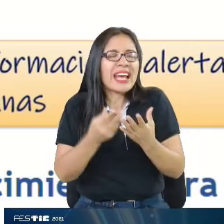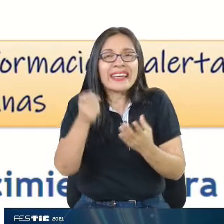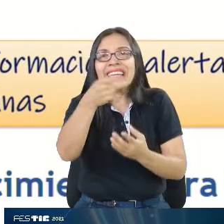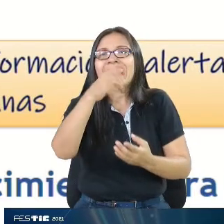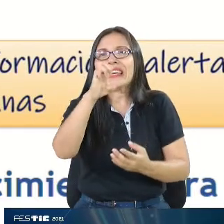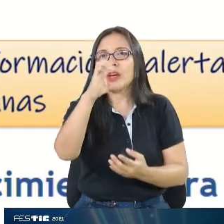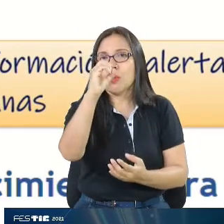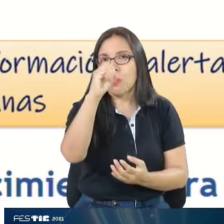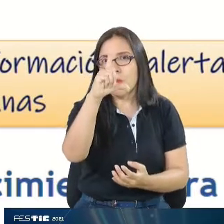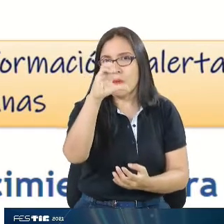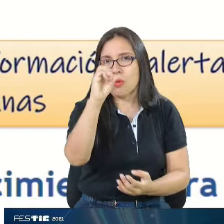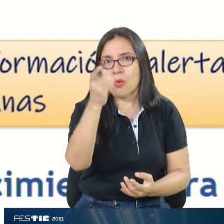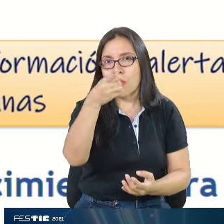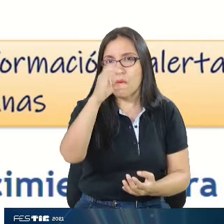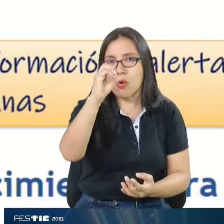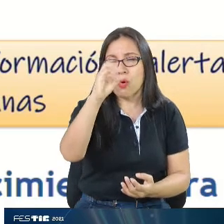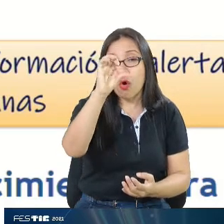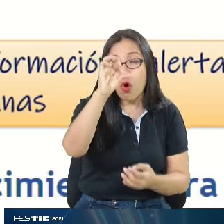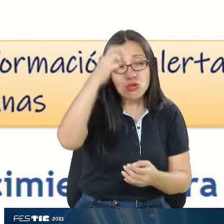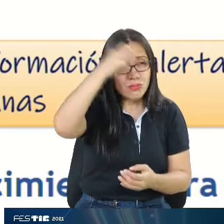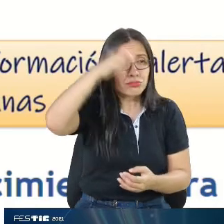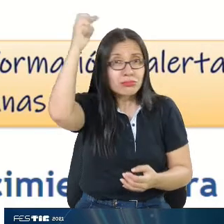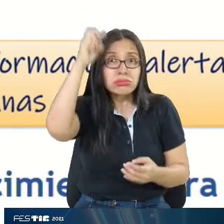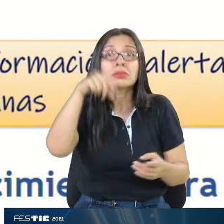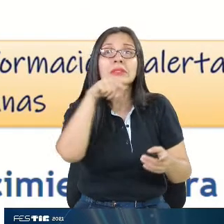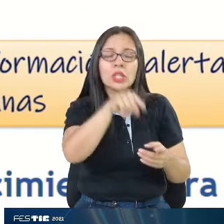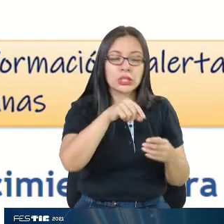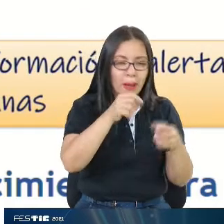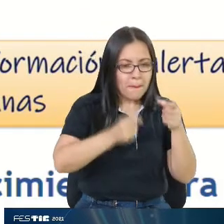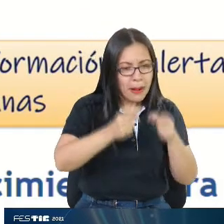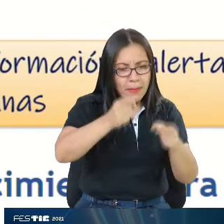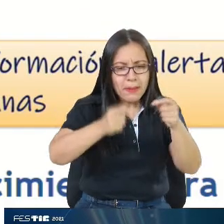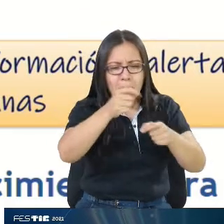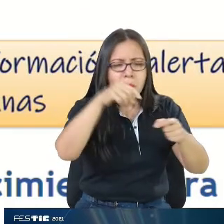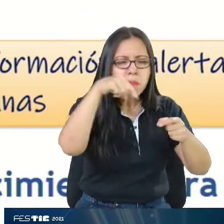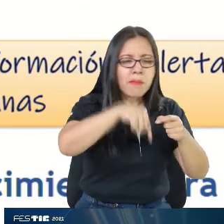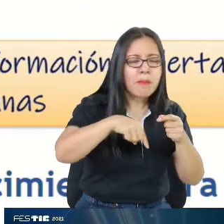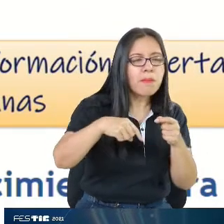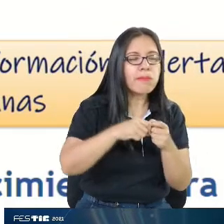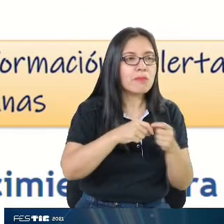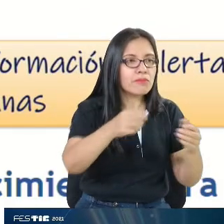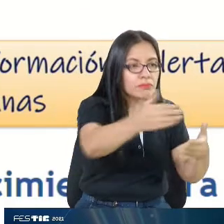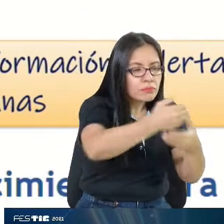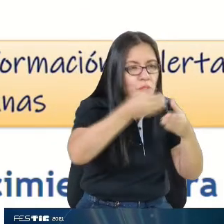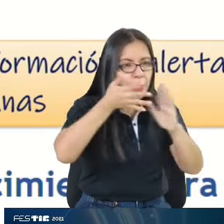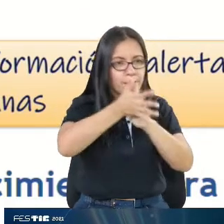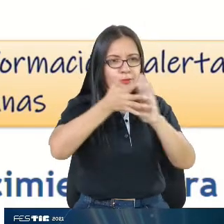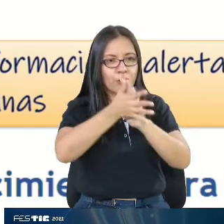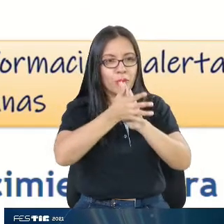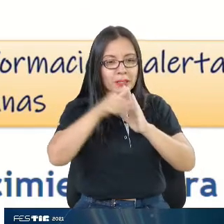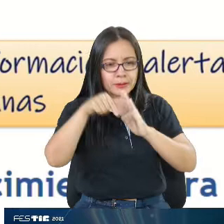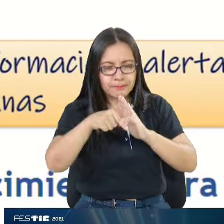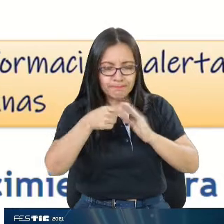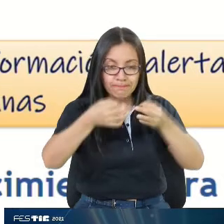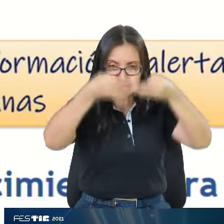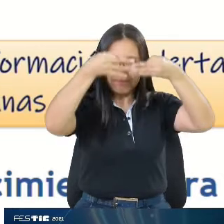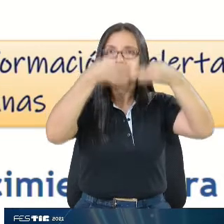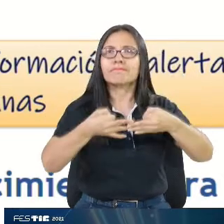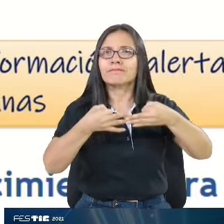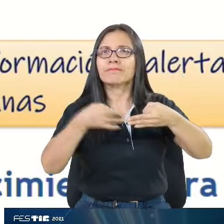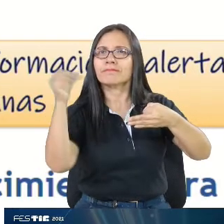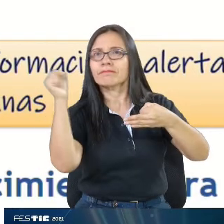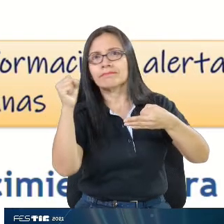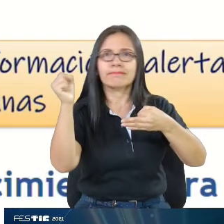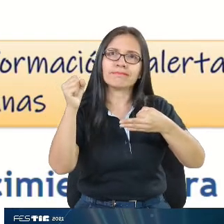es a partir de sus conocimientos identificar esas zonas de riesgo ante fenómenos naturales y antrópicos